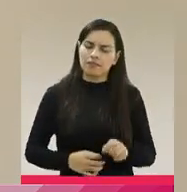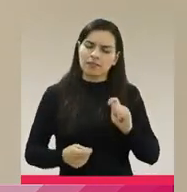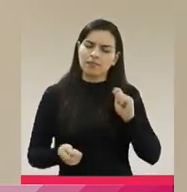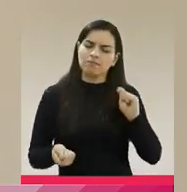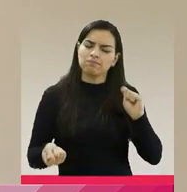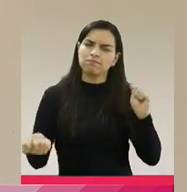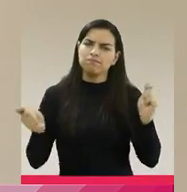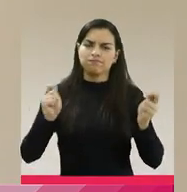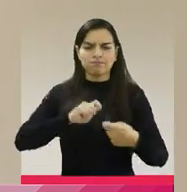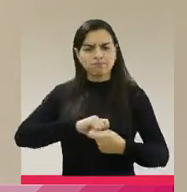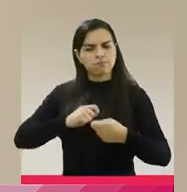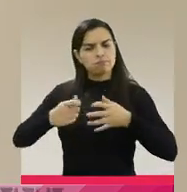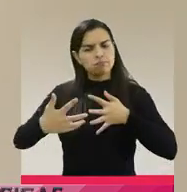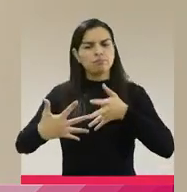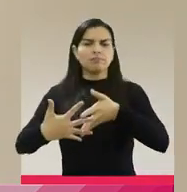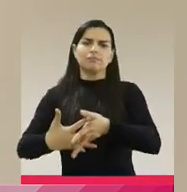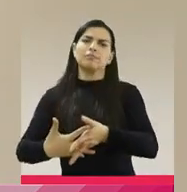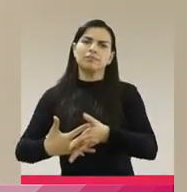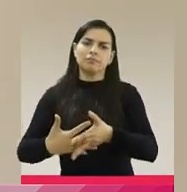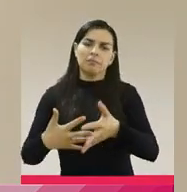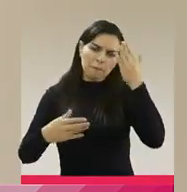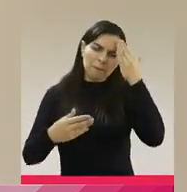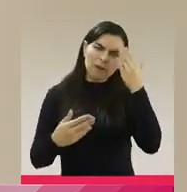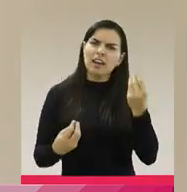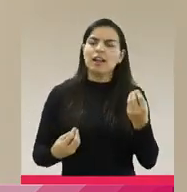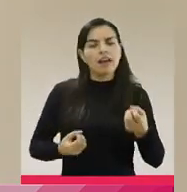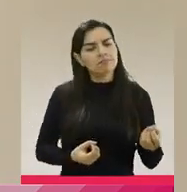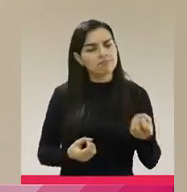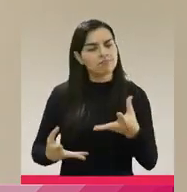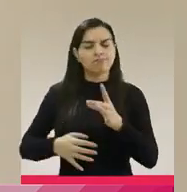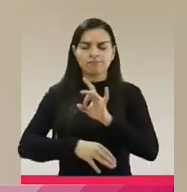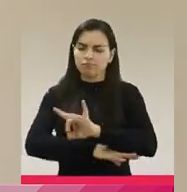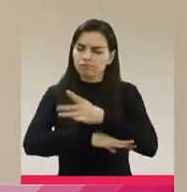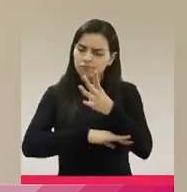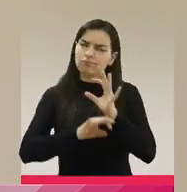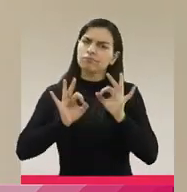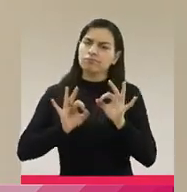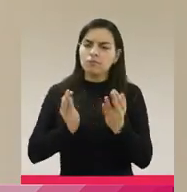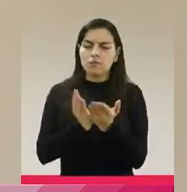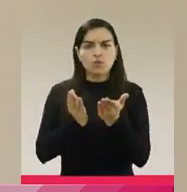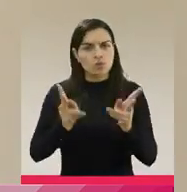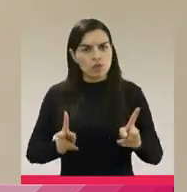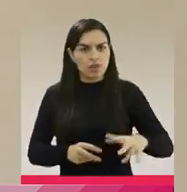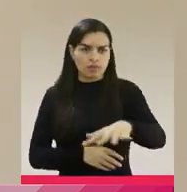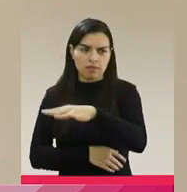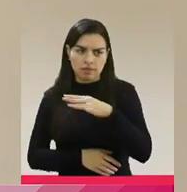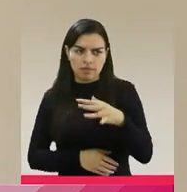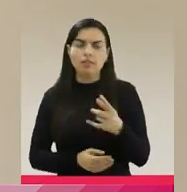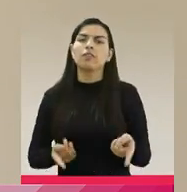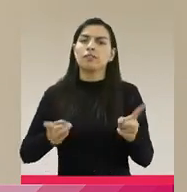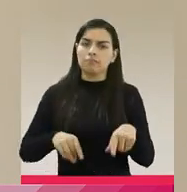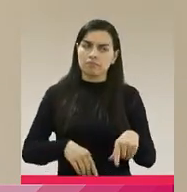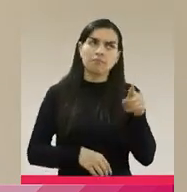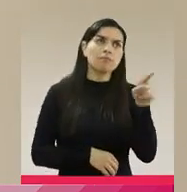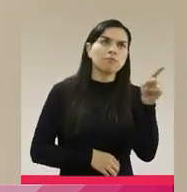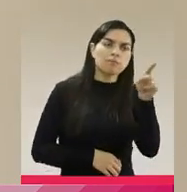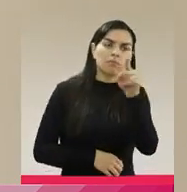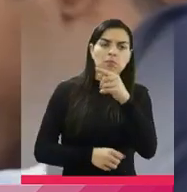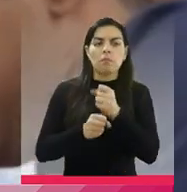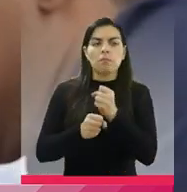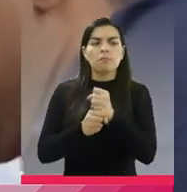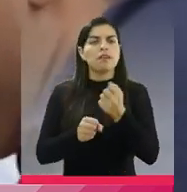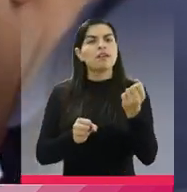en línea para los estudiantes, para poder facilitar que los trabajadores puedan trabajar en forma remota.